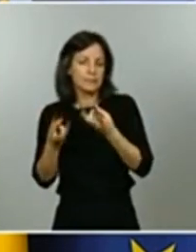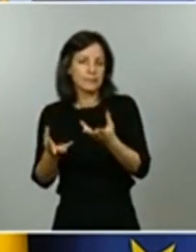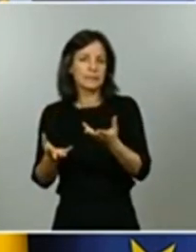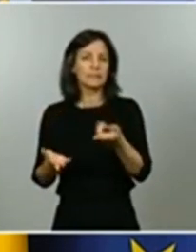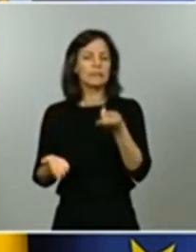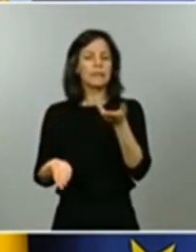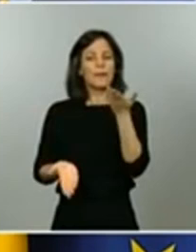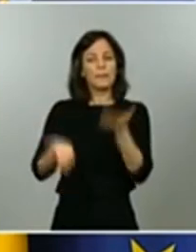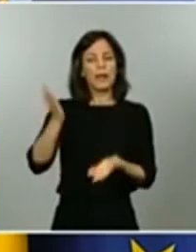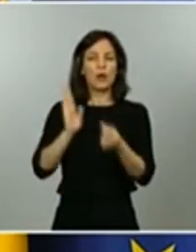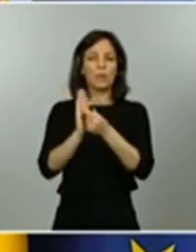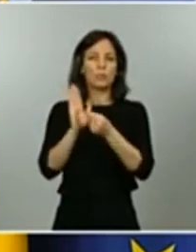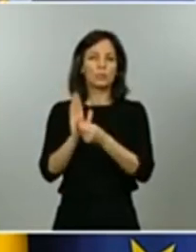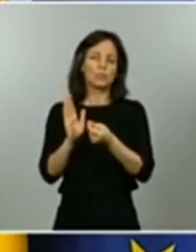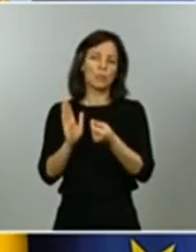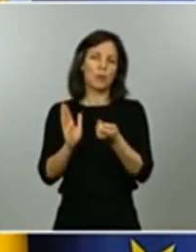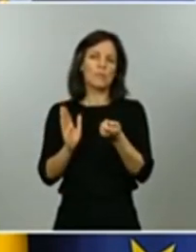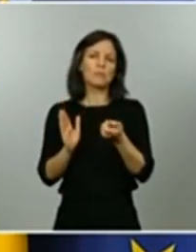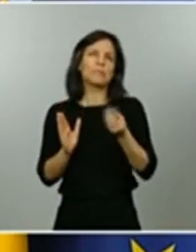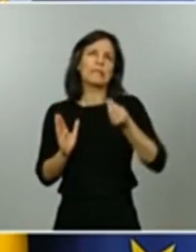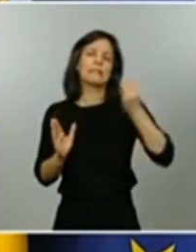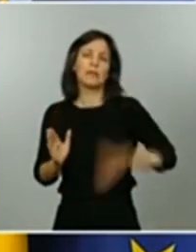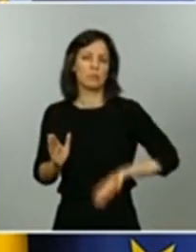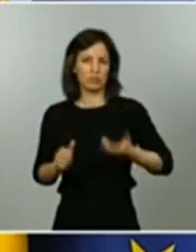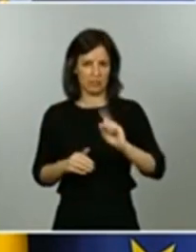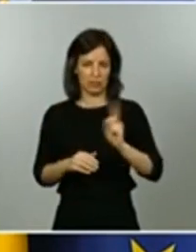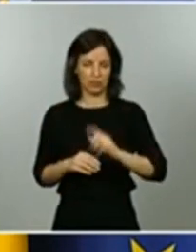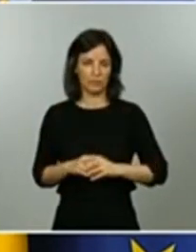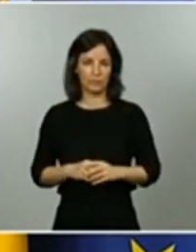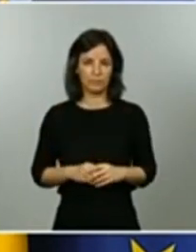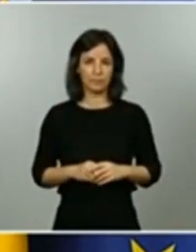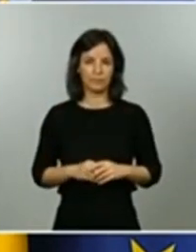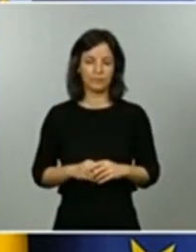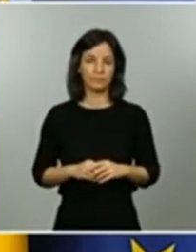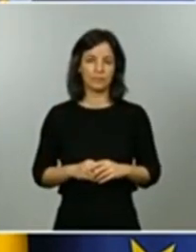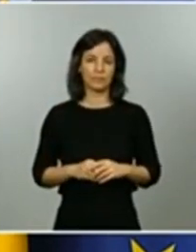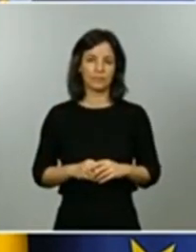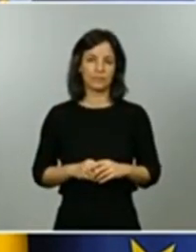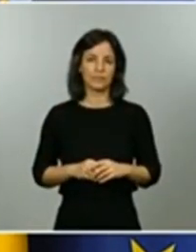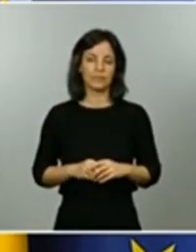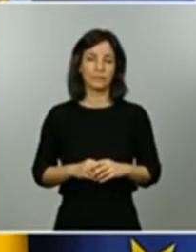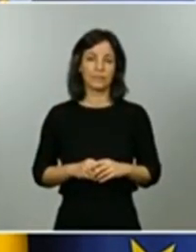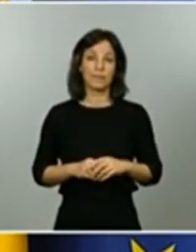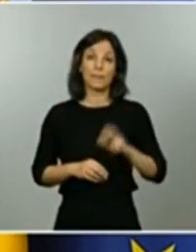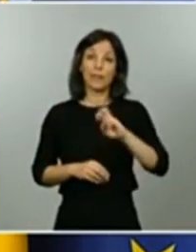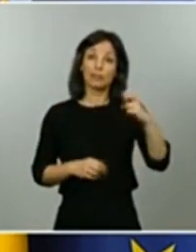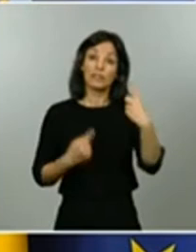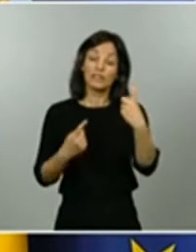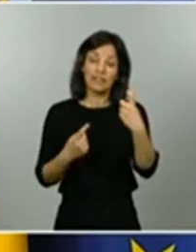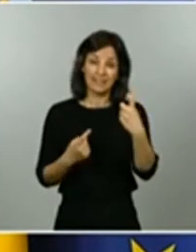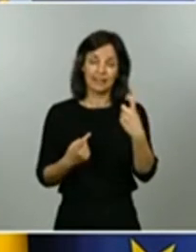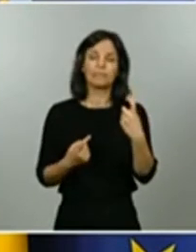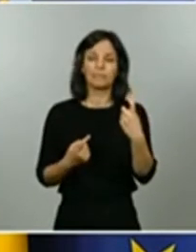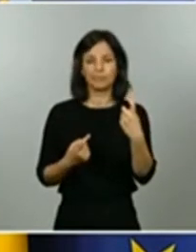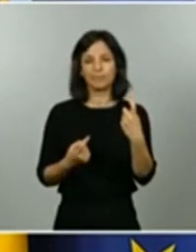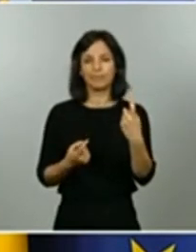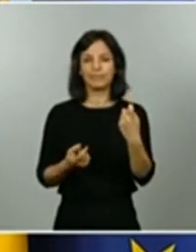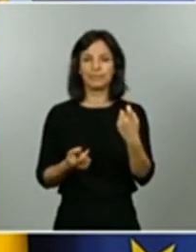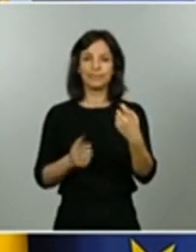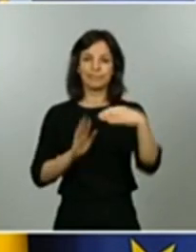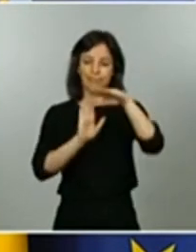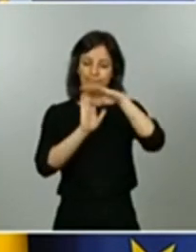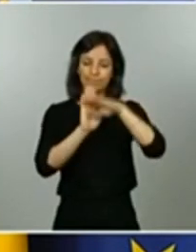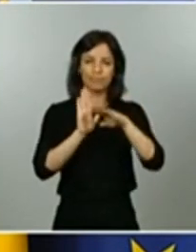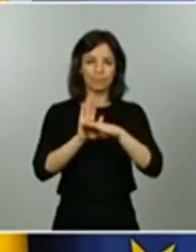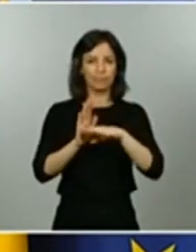marginal respecto a estos y además se tienen que tener protocolos que garanticen un correcto manejo de las